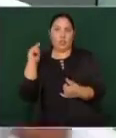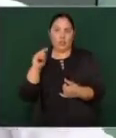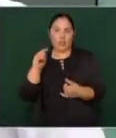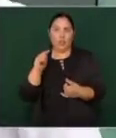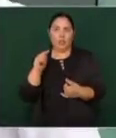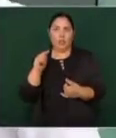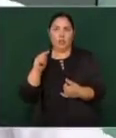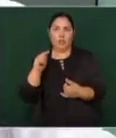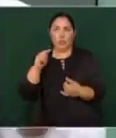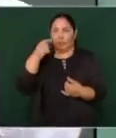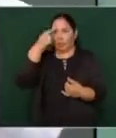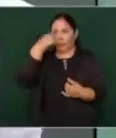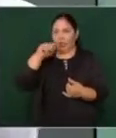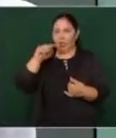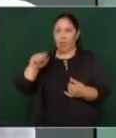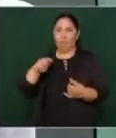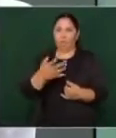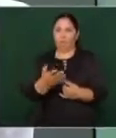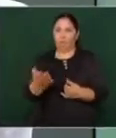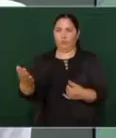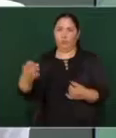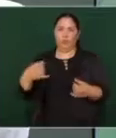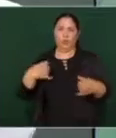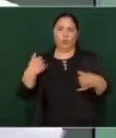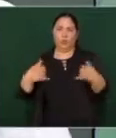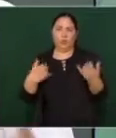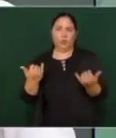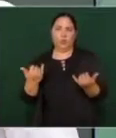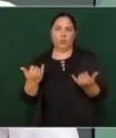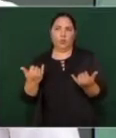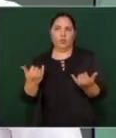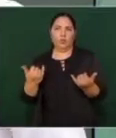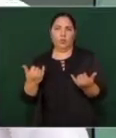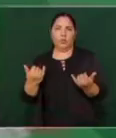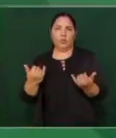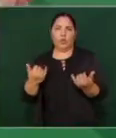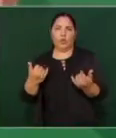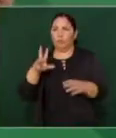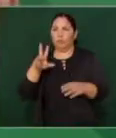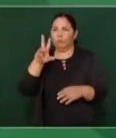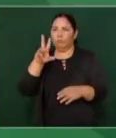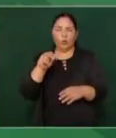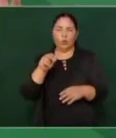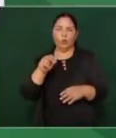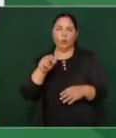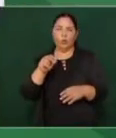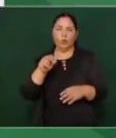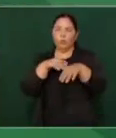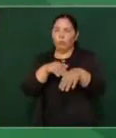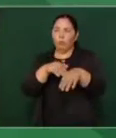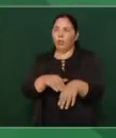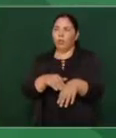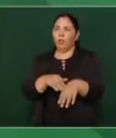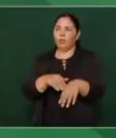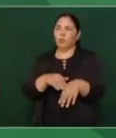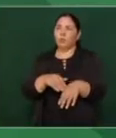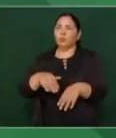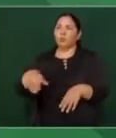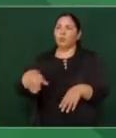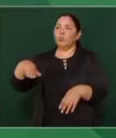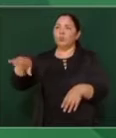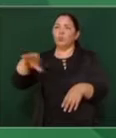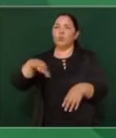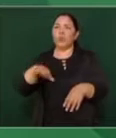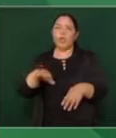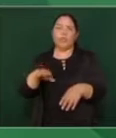jóvenes no se vean obligados a tomar el camino de las